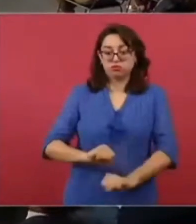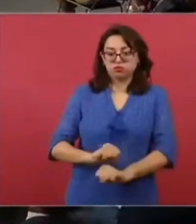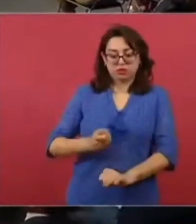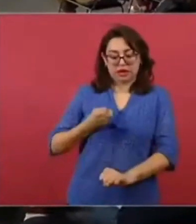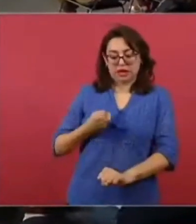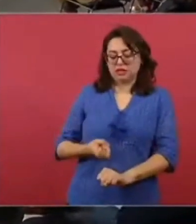Esto.